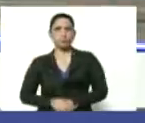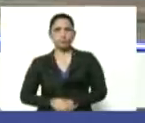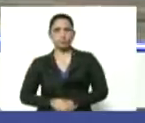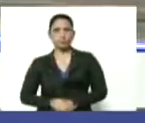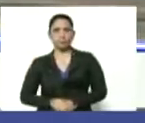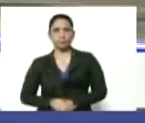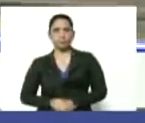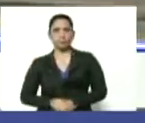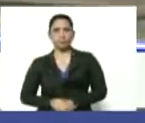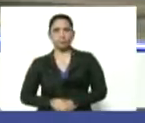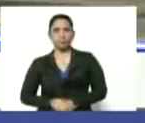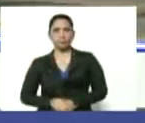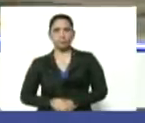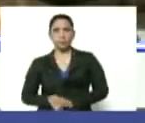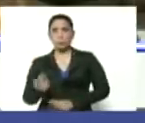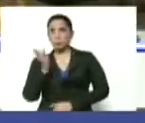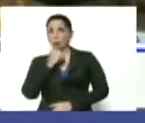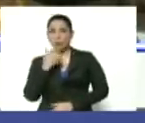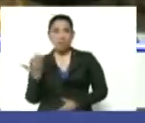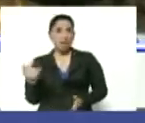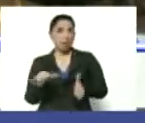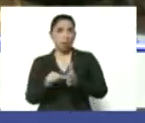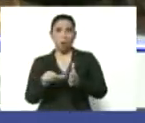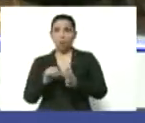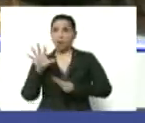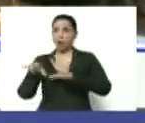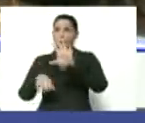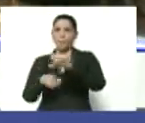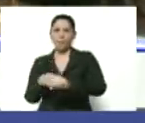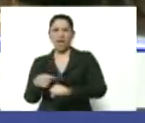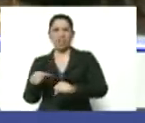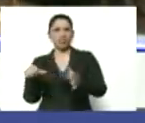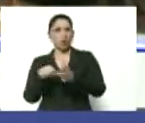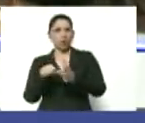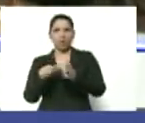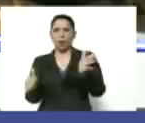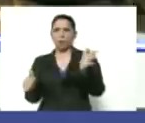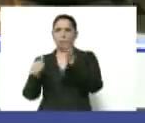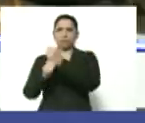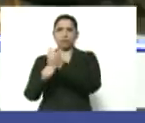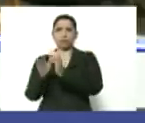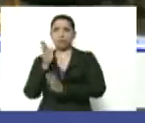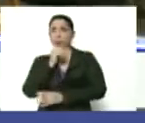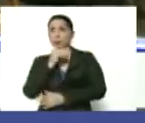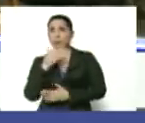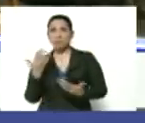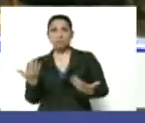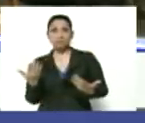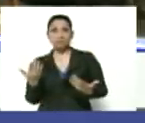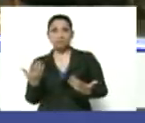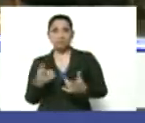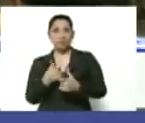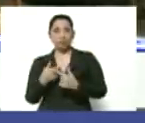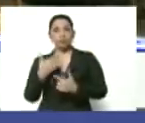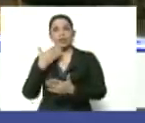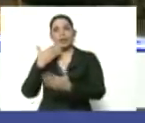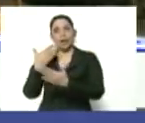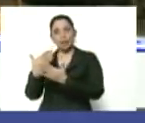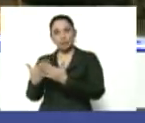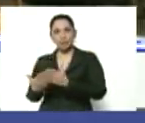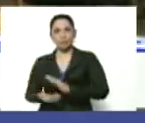No habría de dónde comprar, no habría de dónde conseguir, no habría. Así que muchas gracias